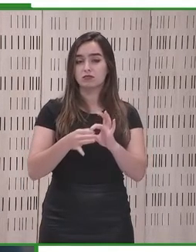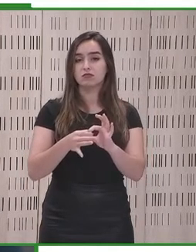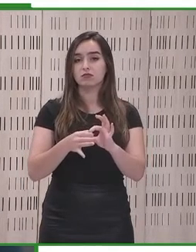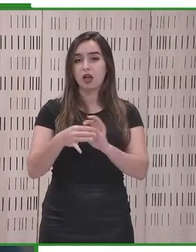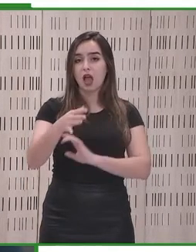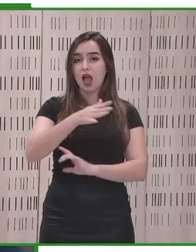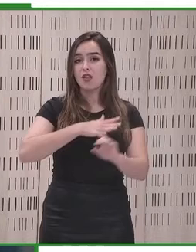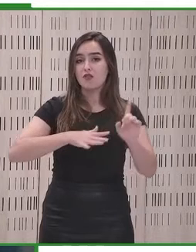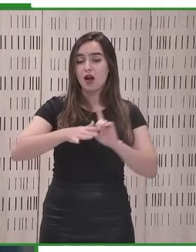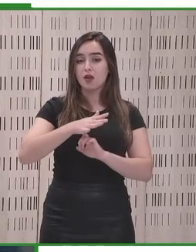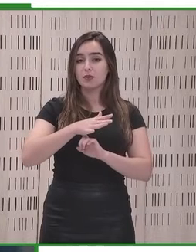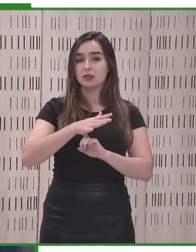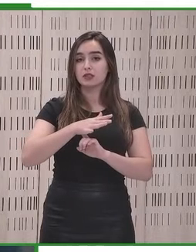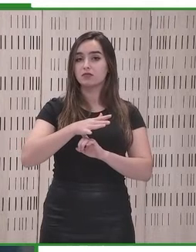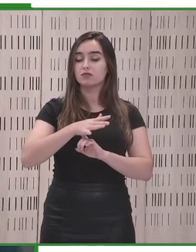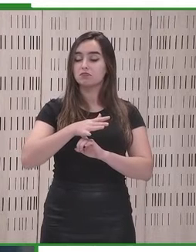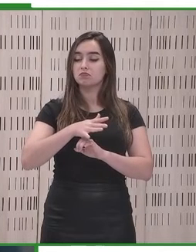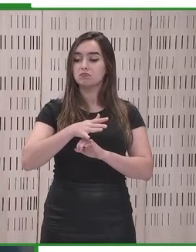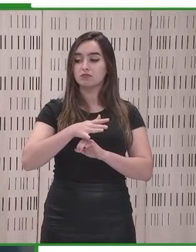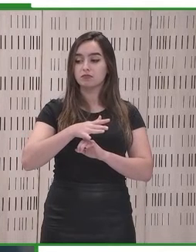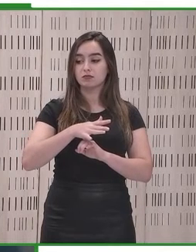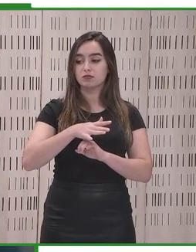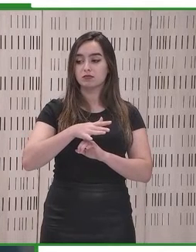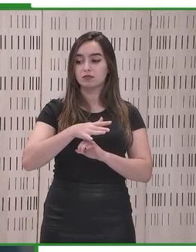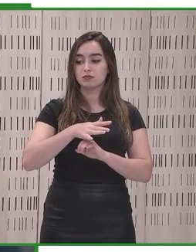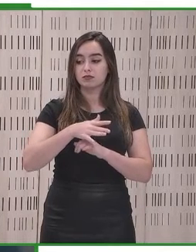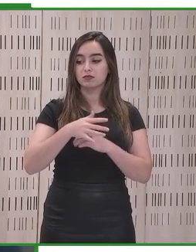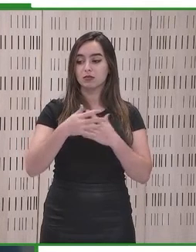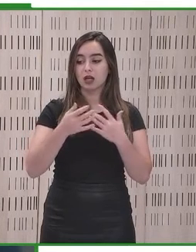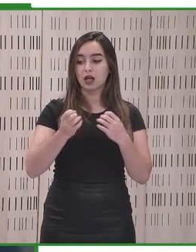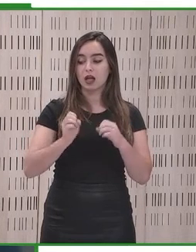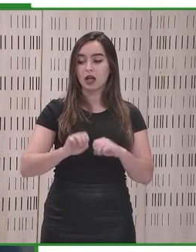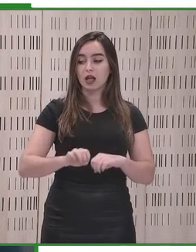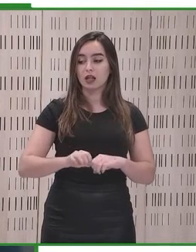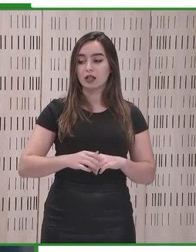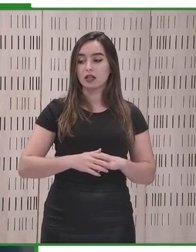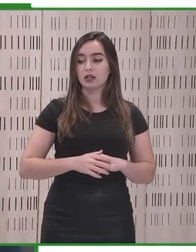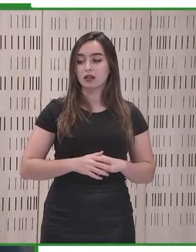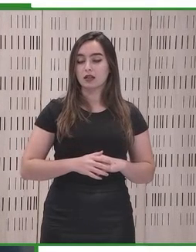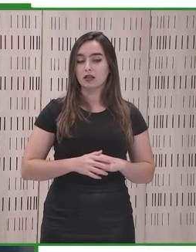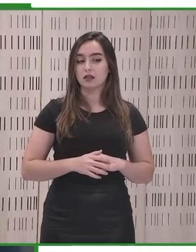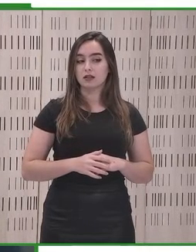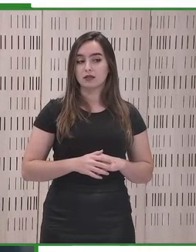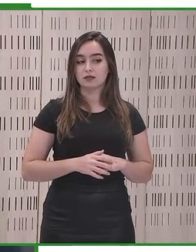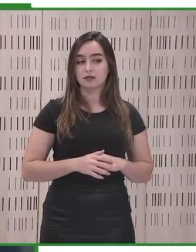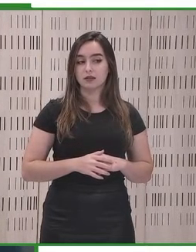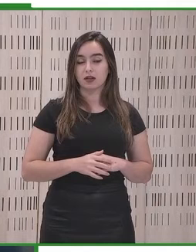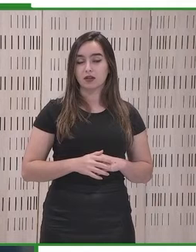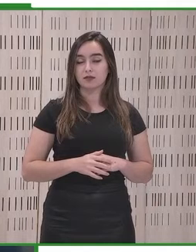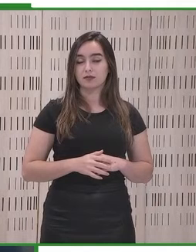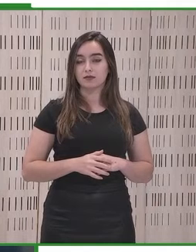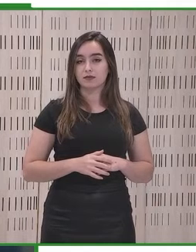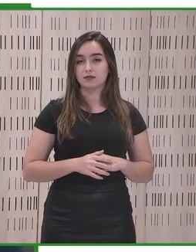accesibilidad también establece requisitos relativos al medio ambiente,